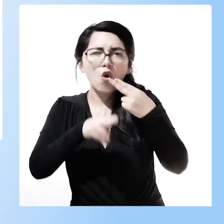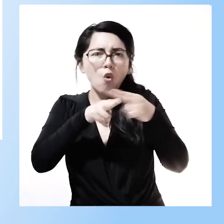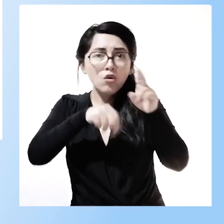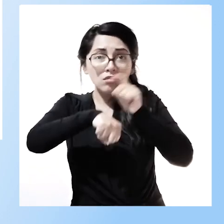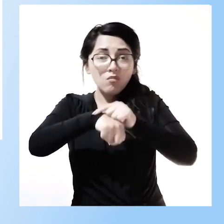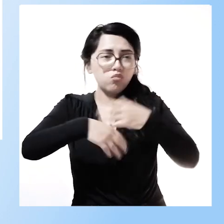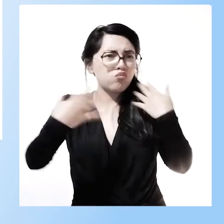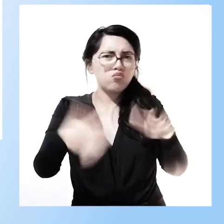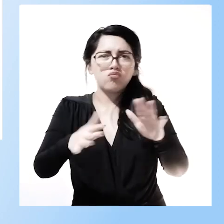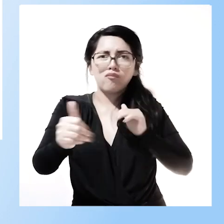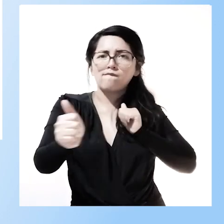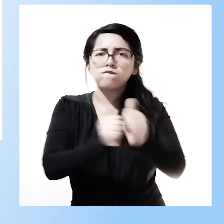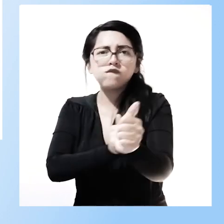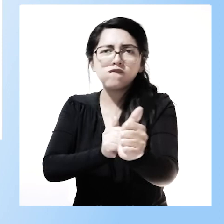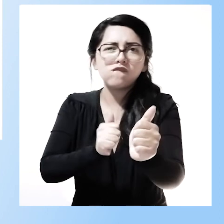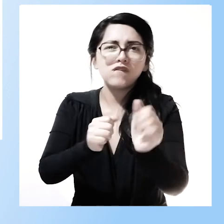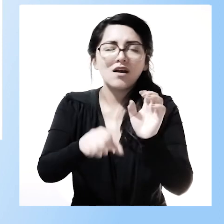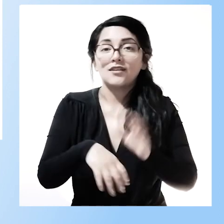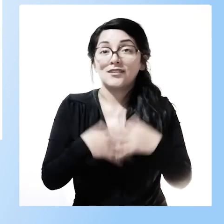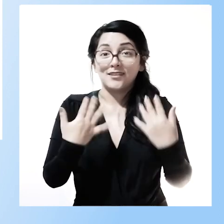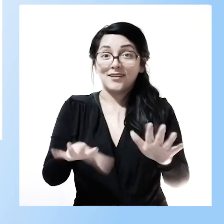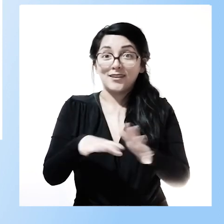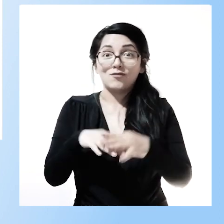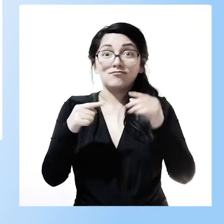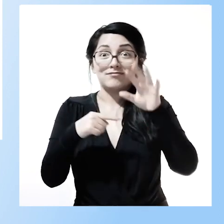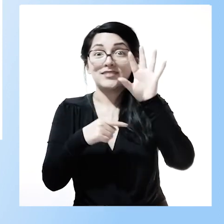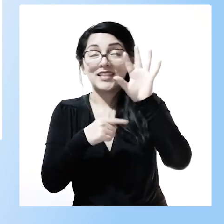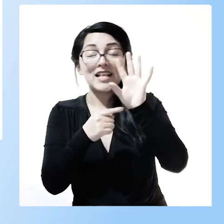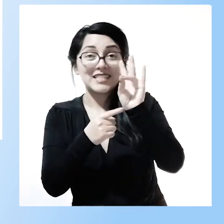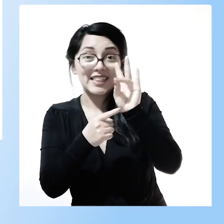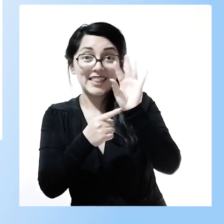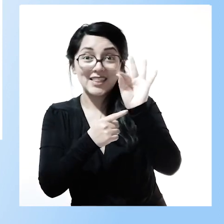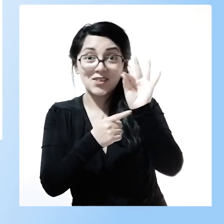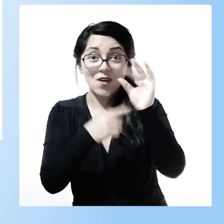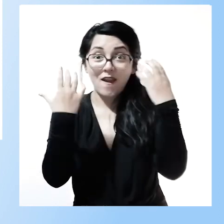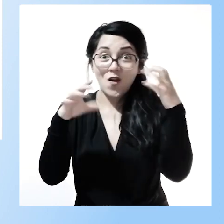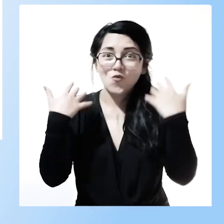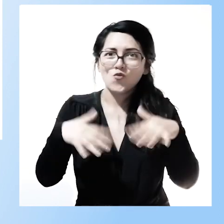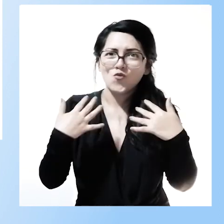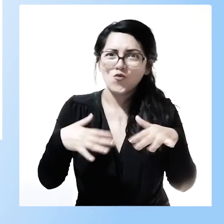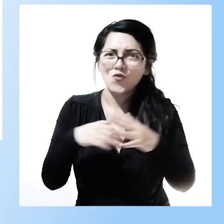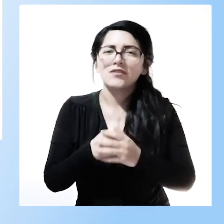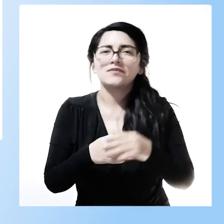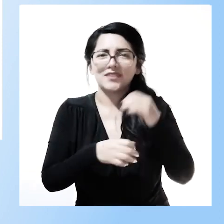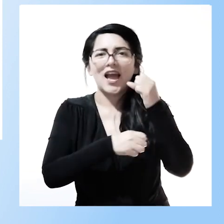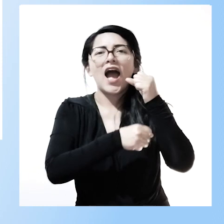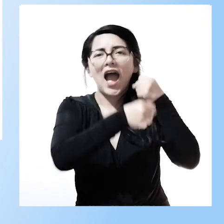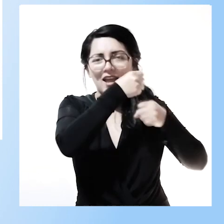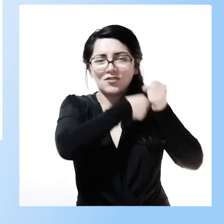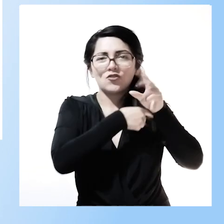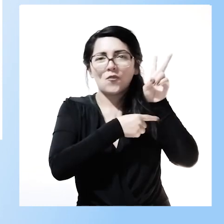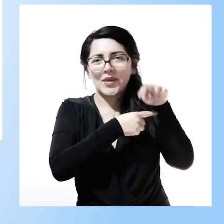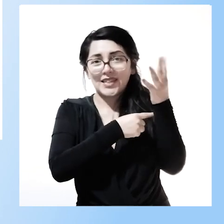coberturas de las aulas hospitalarias llegando ahora a tener 79 aulas desde el 2015 ¿cuáles son las